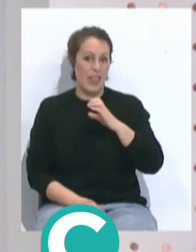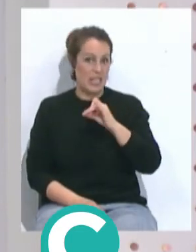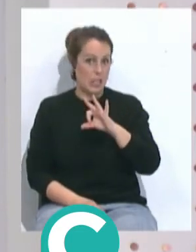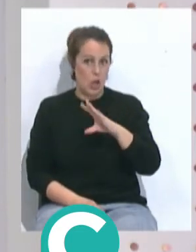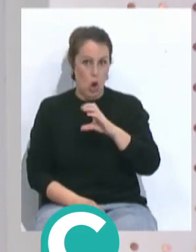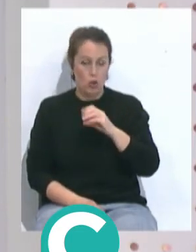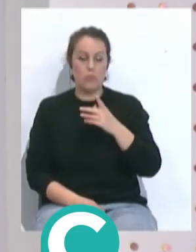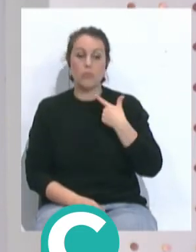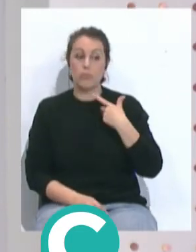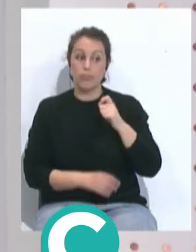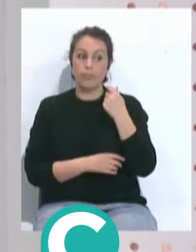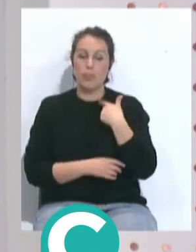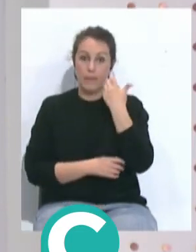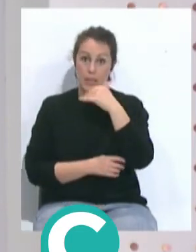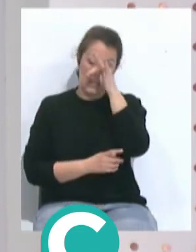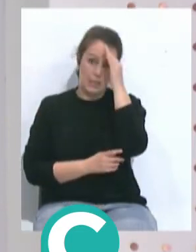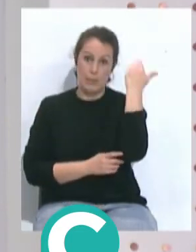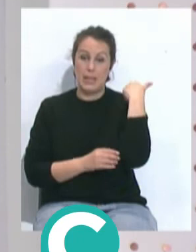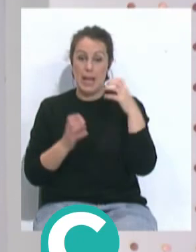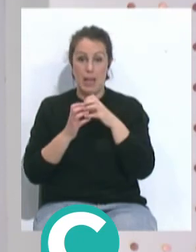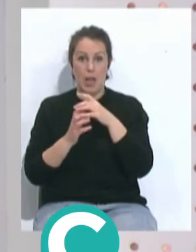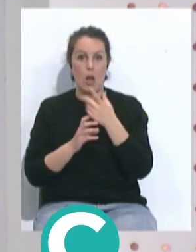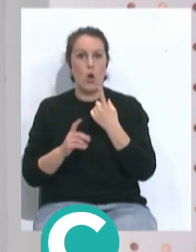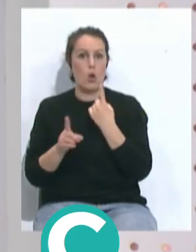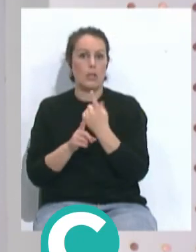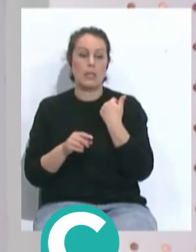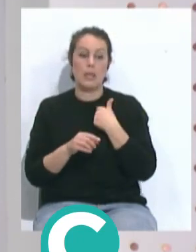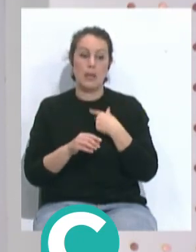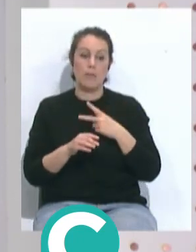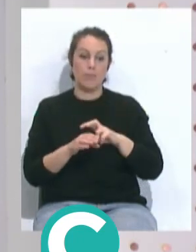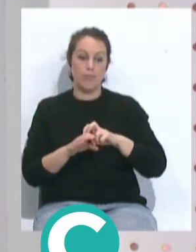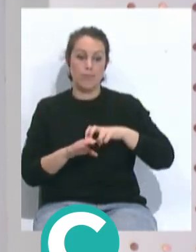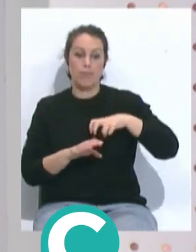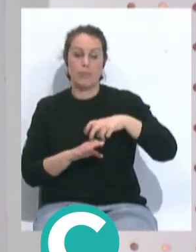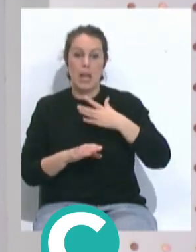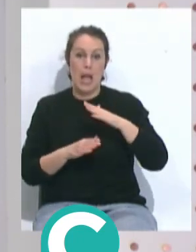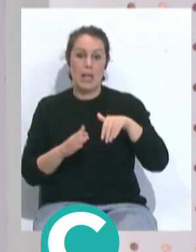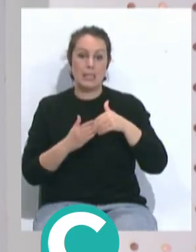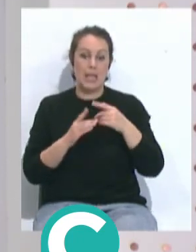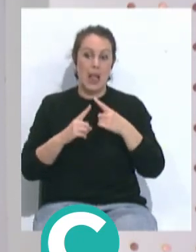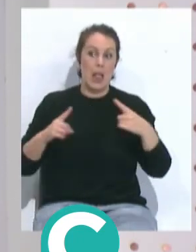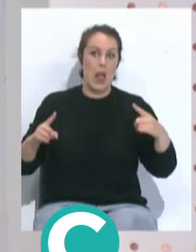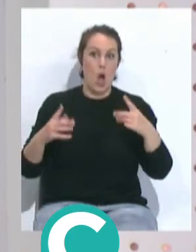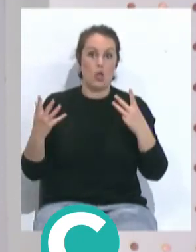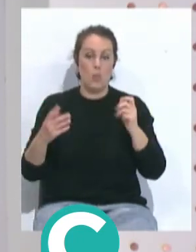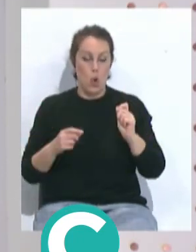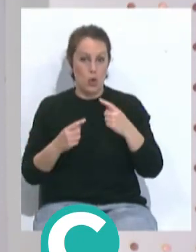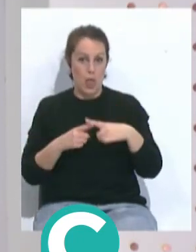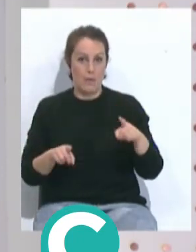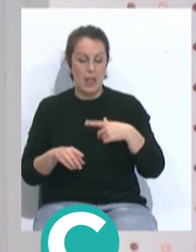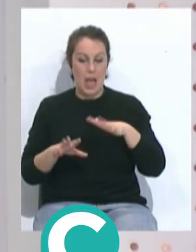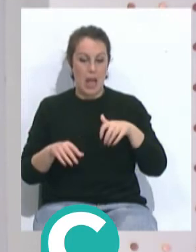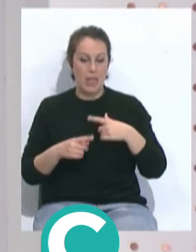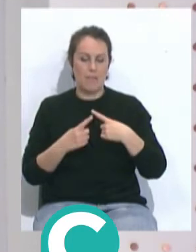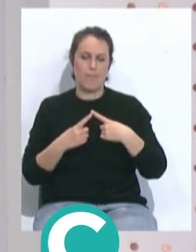victoria, especialmente el pasado fin de semana antes de Granada, ha conseguido despegarse, hasta mantener una distancia de 8 puntos con respecto al